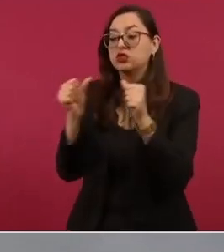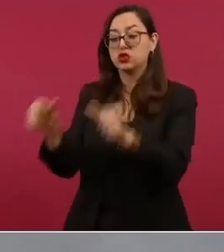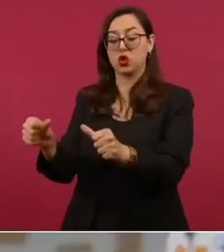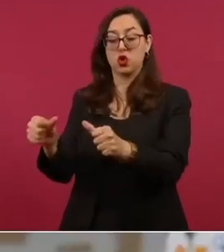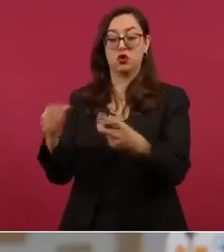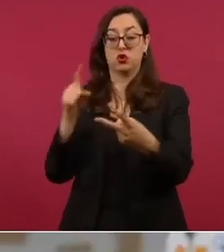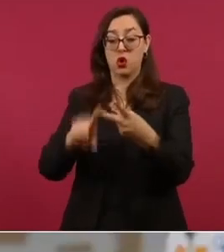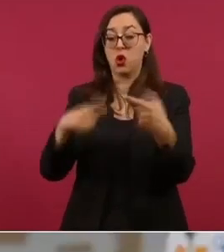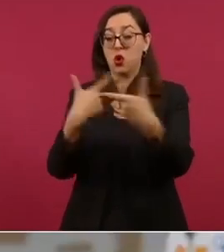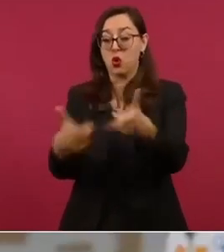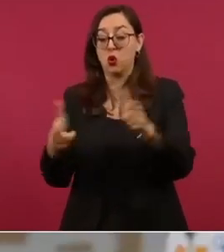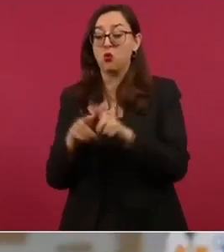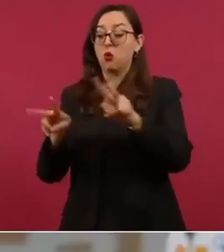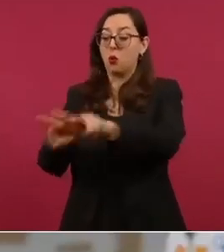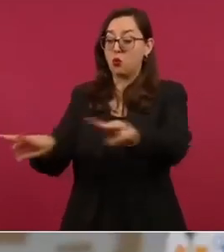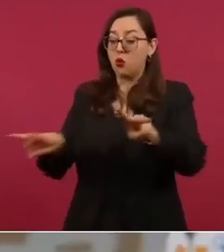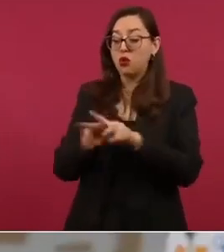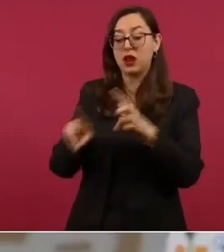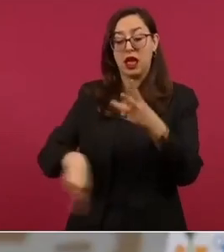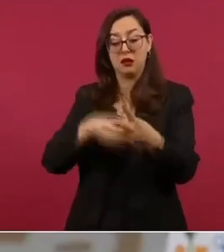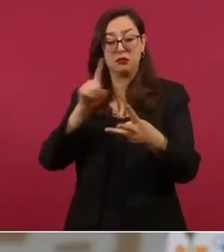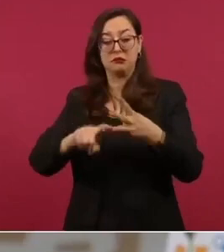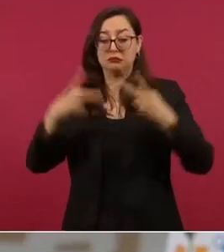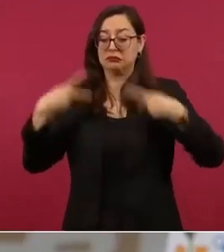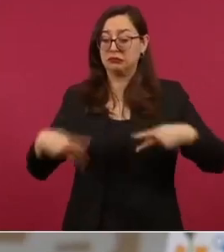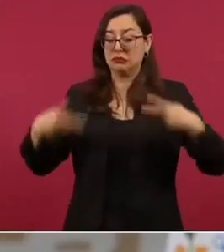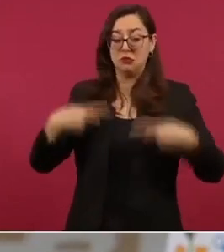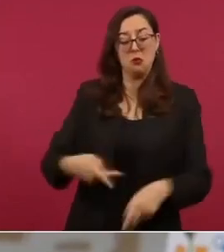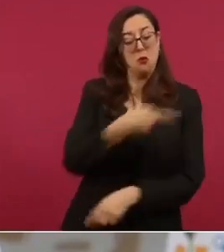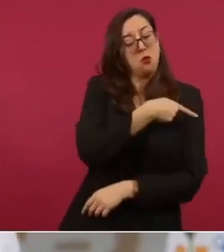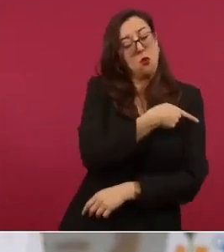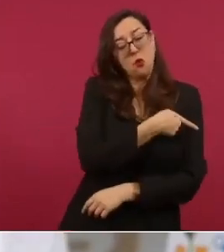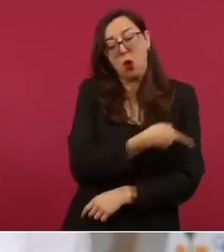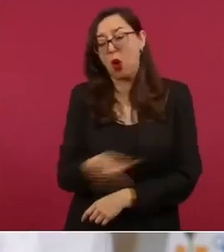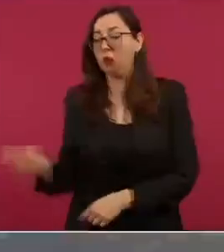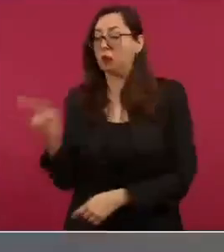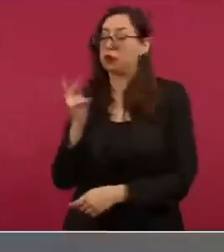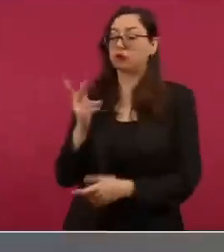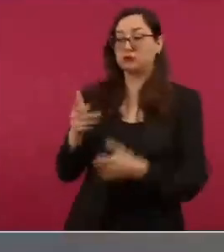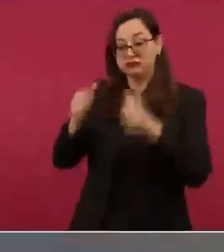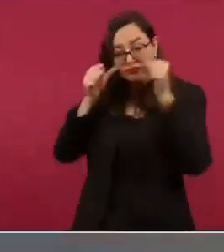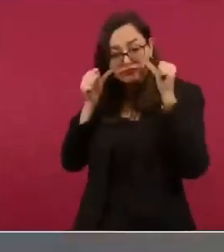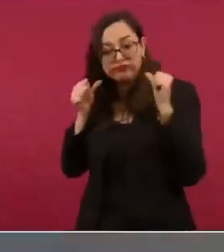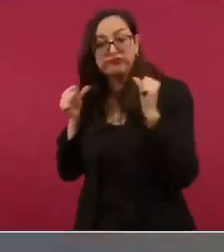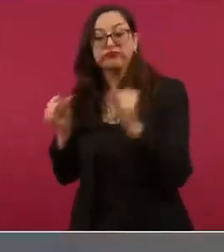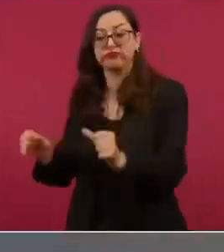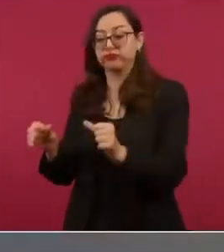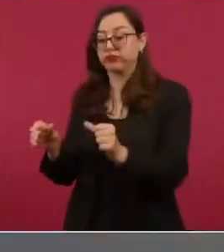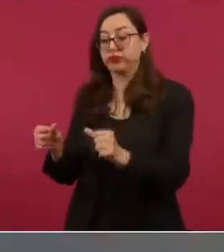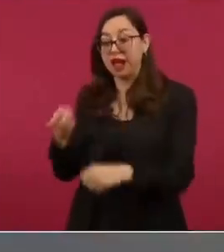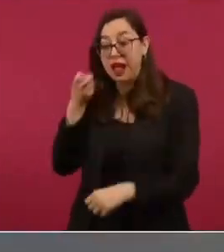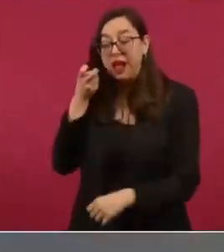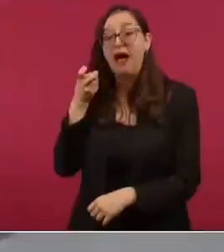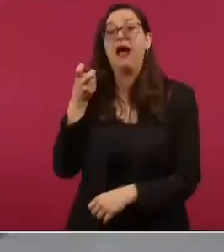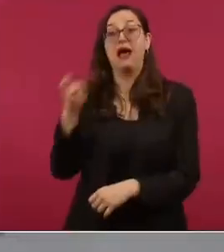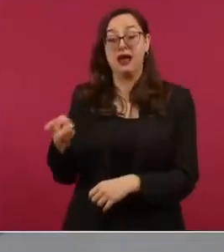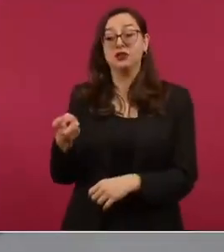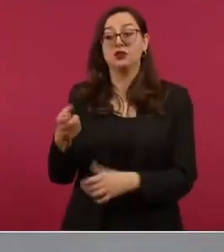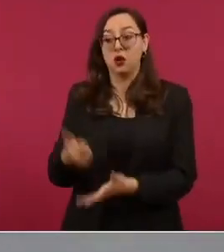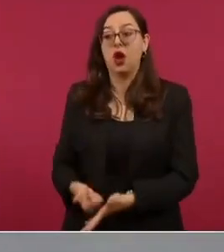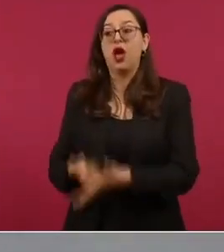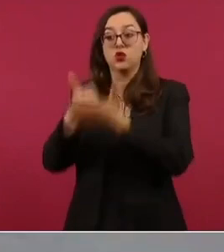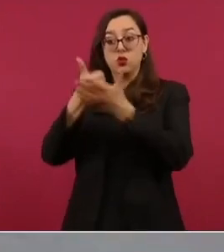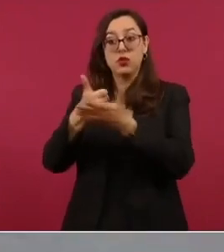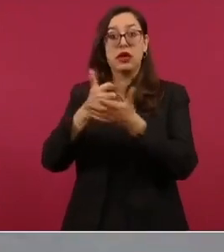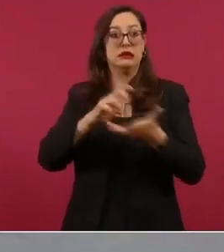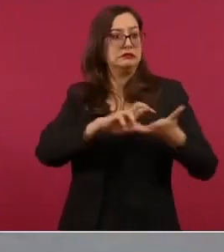y a los marginados con esa estrategia básica estamos reduciendo la